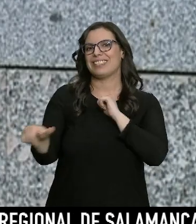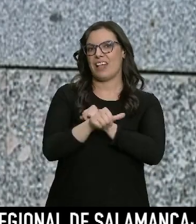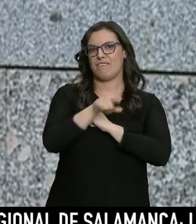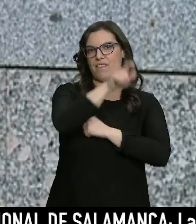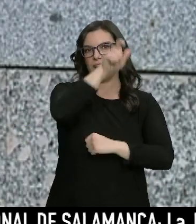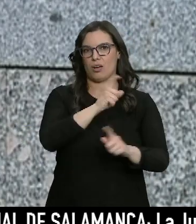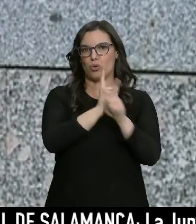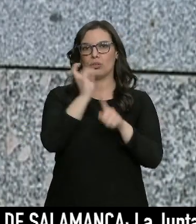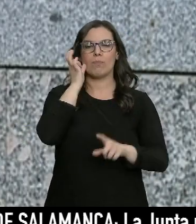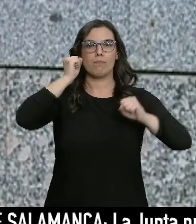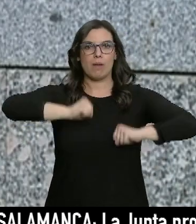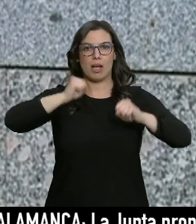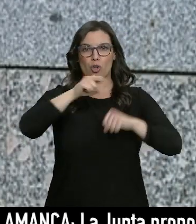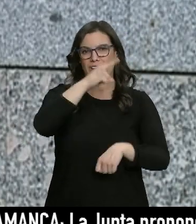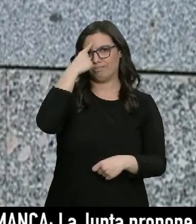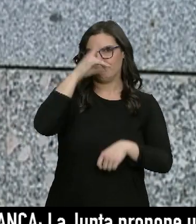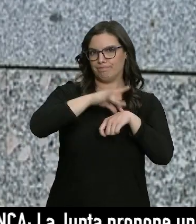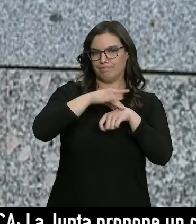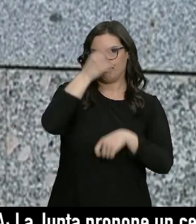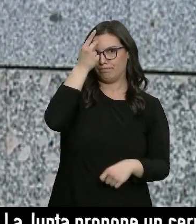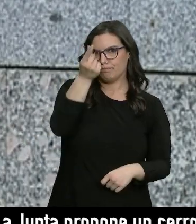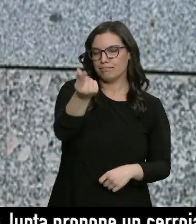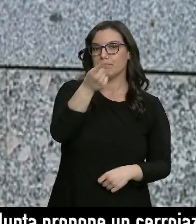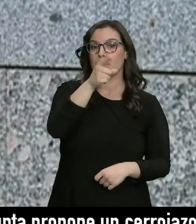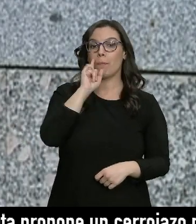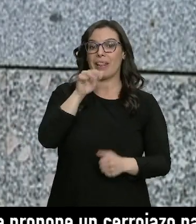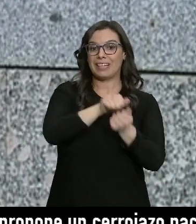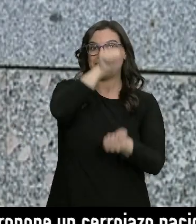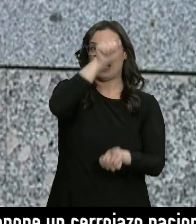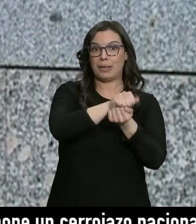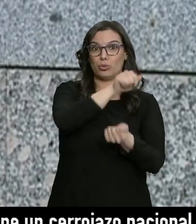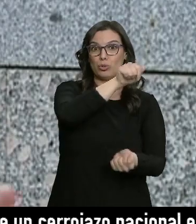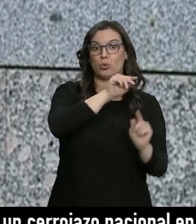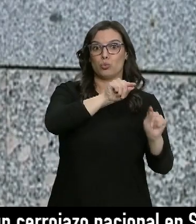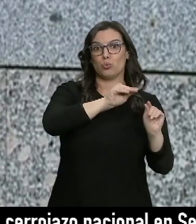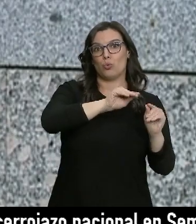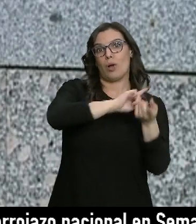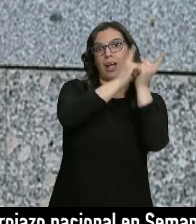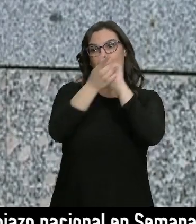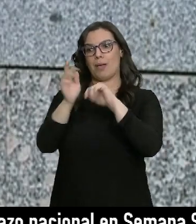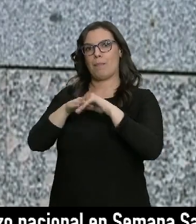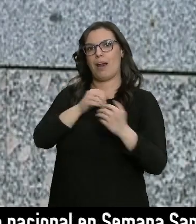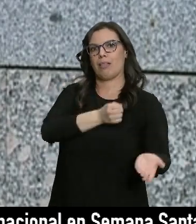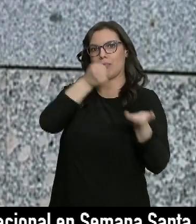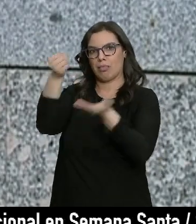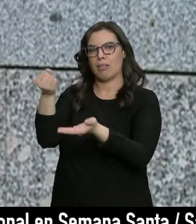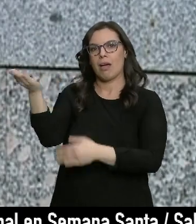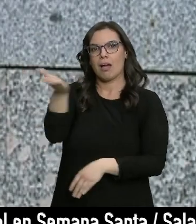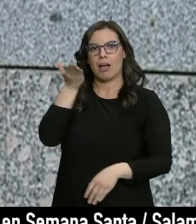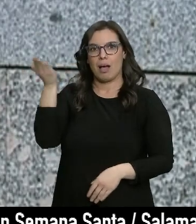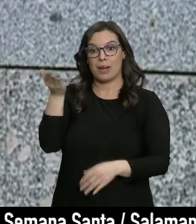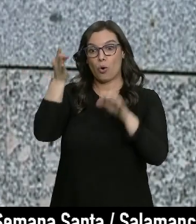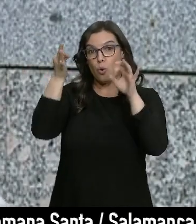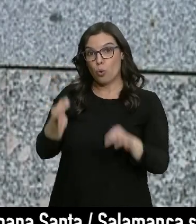a la anciana que sufría demencia y que habría cambiado su testamento en favor de este camarero del bar que frecuentaba 15